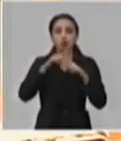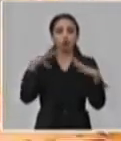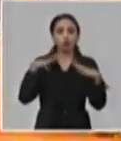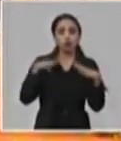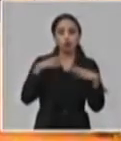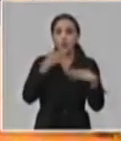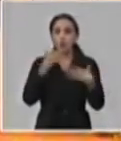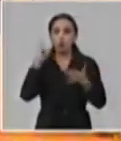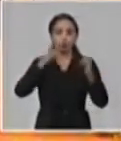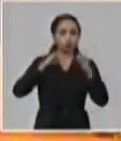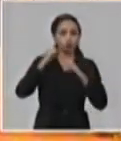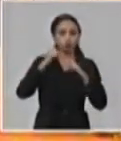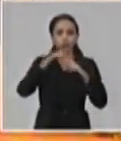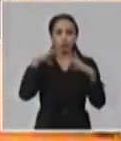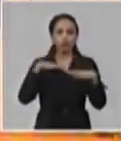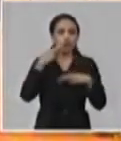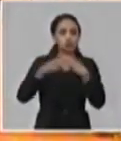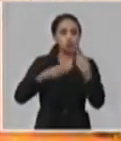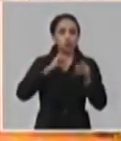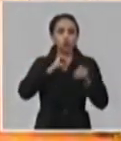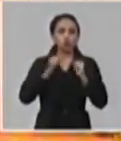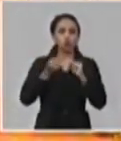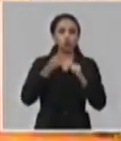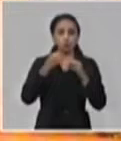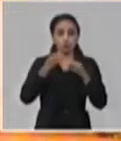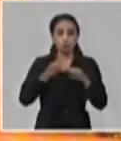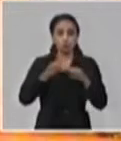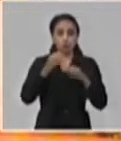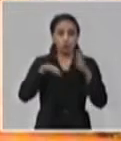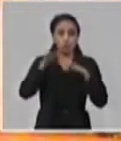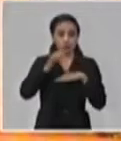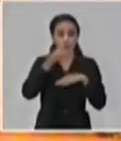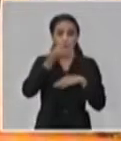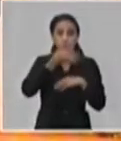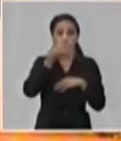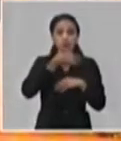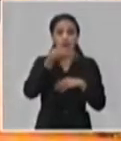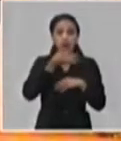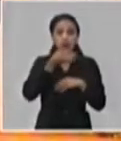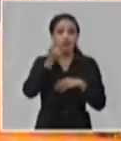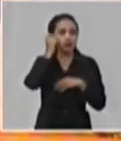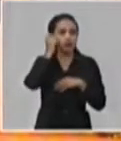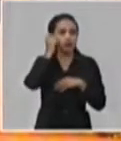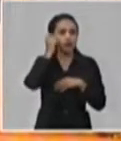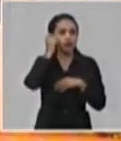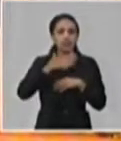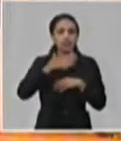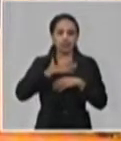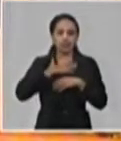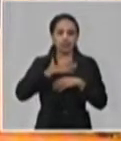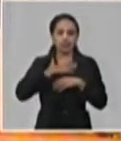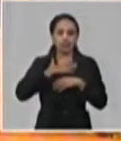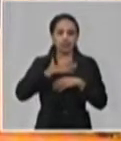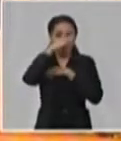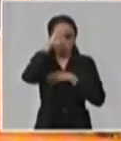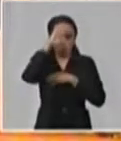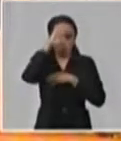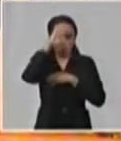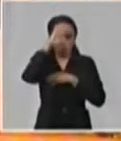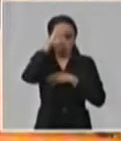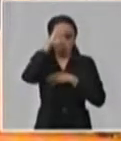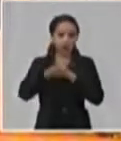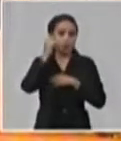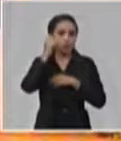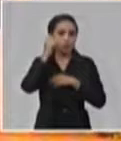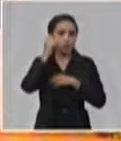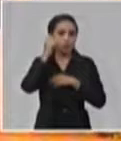El presidente ministro lo hablaba en su intervención inicial, cuando hablaba de la experiencia que tiene el PEC. Es decir, la experiencia que nosotros